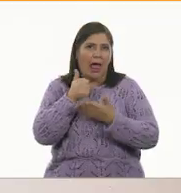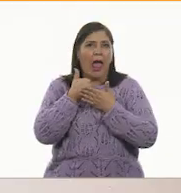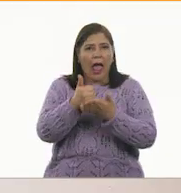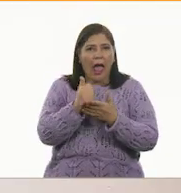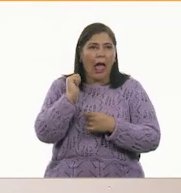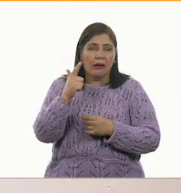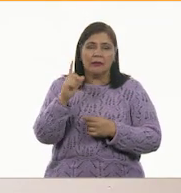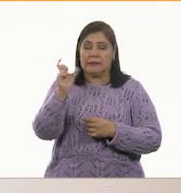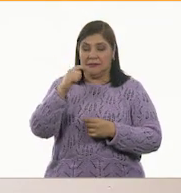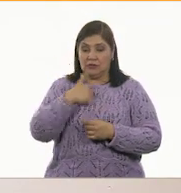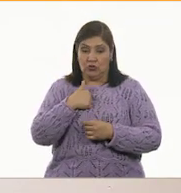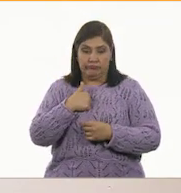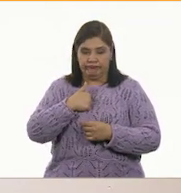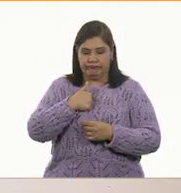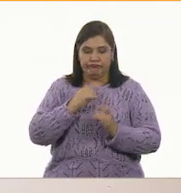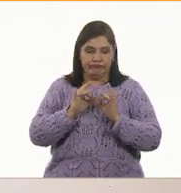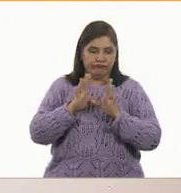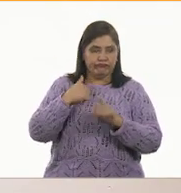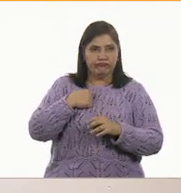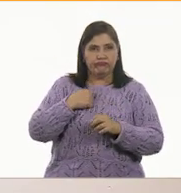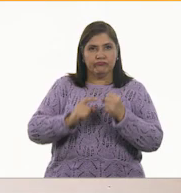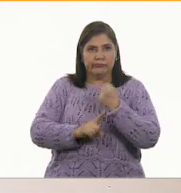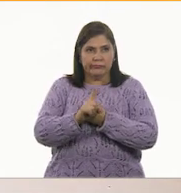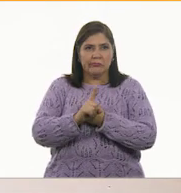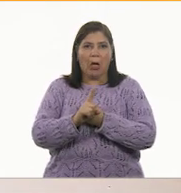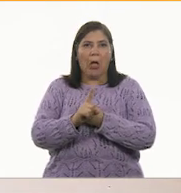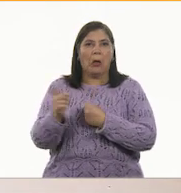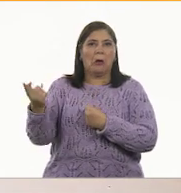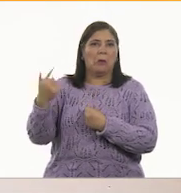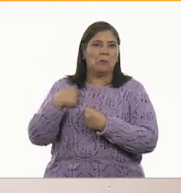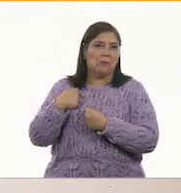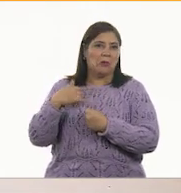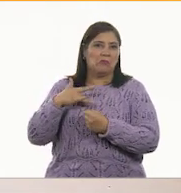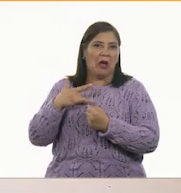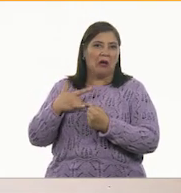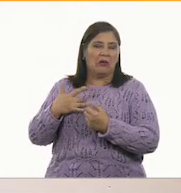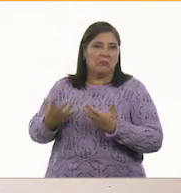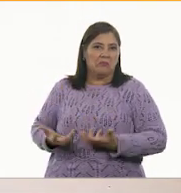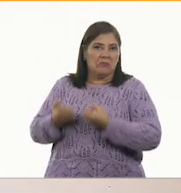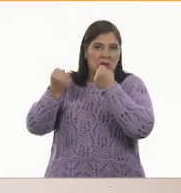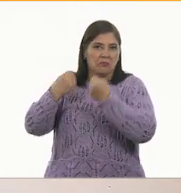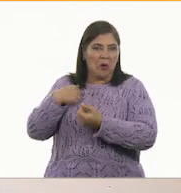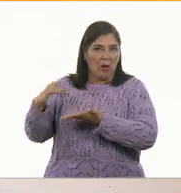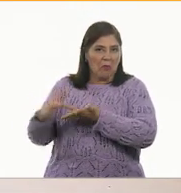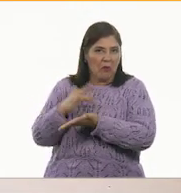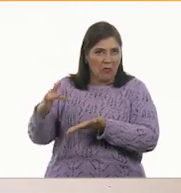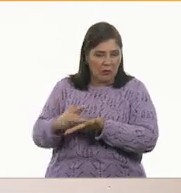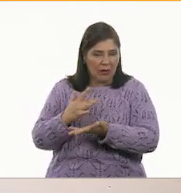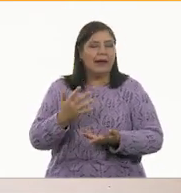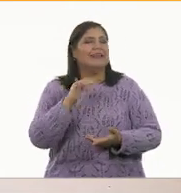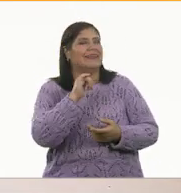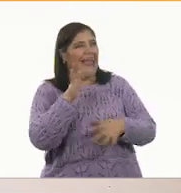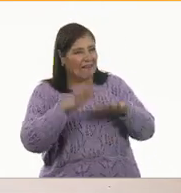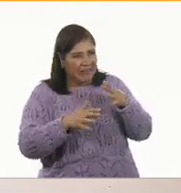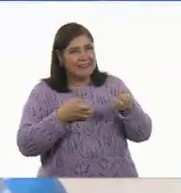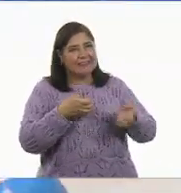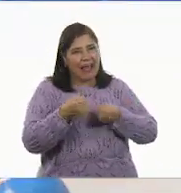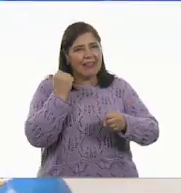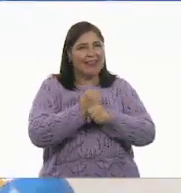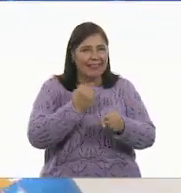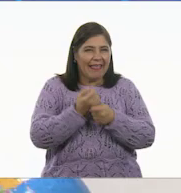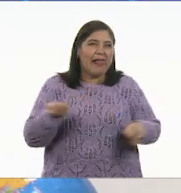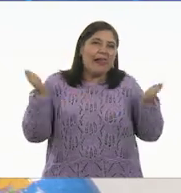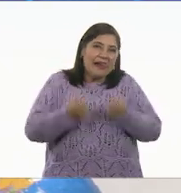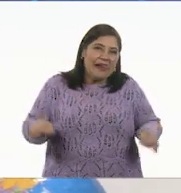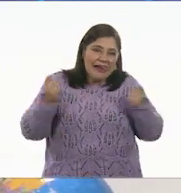algún problema, pues me ha acercado a él y siempre he estado para mí y para escucharme. Y ensayamos y saltamos la cuerda media hora